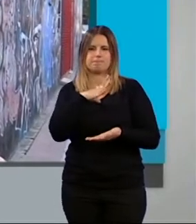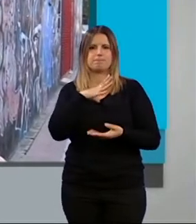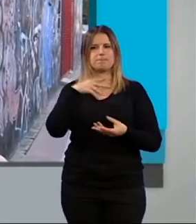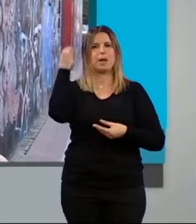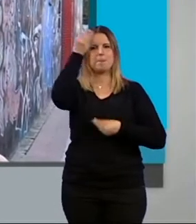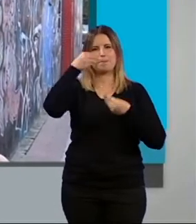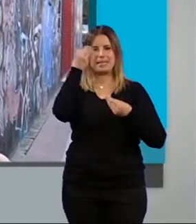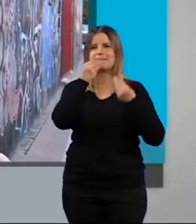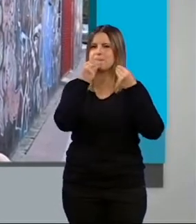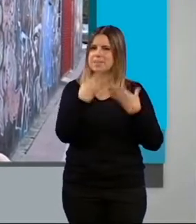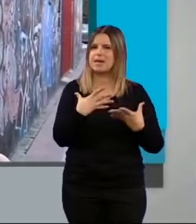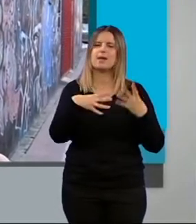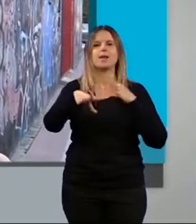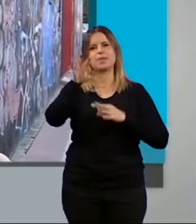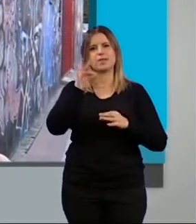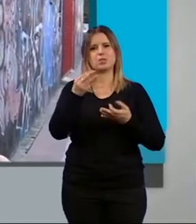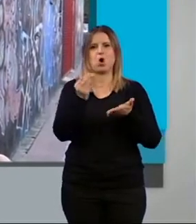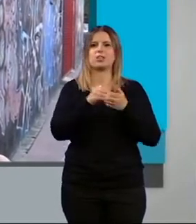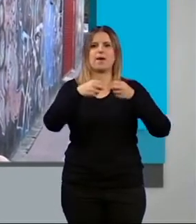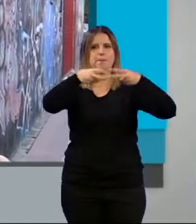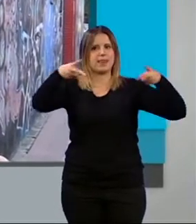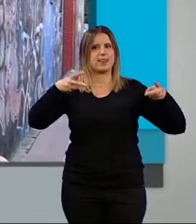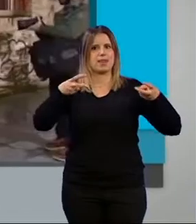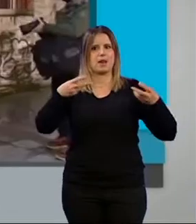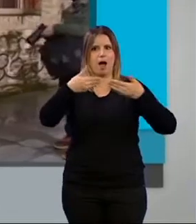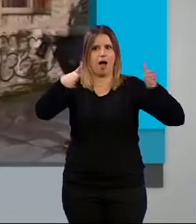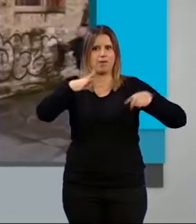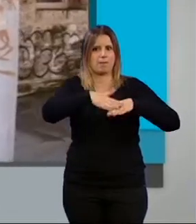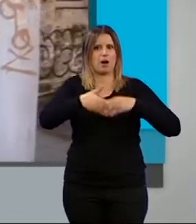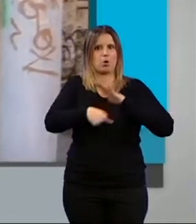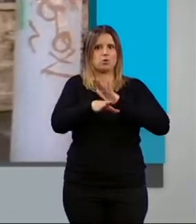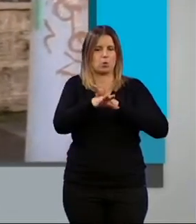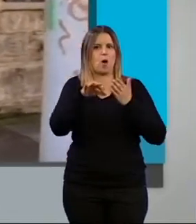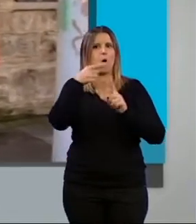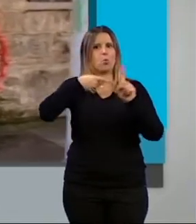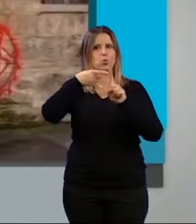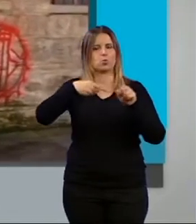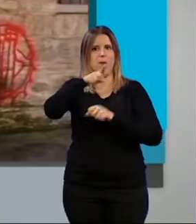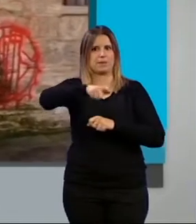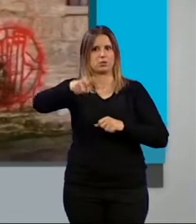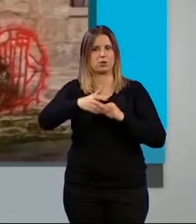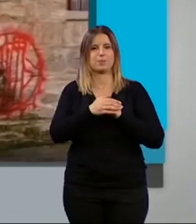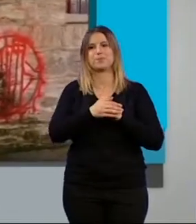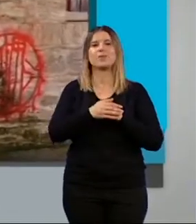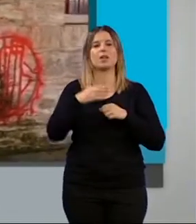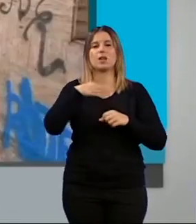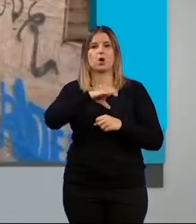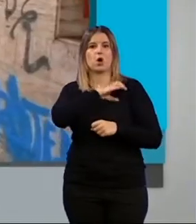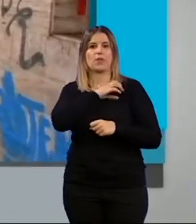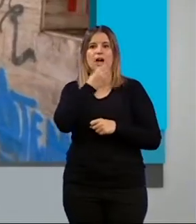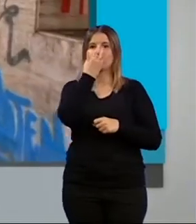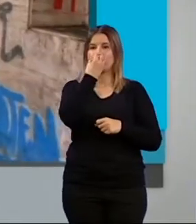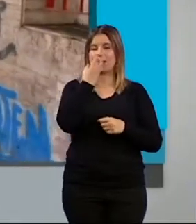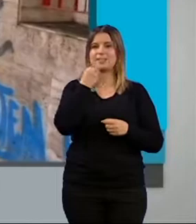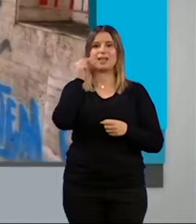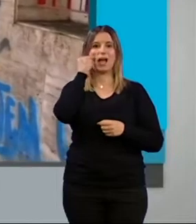decisión y que vuelvan a abrir la piscina y a dar servicio al barrio. El concejal socialista Eduardo Castillo ha visitado la zona junto al portavoz de